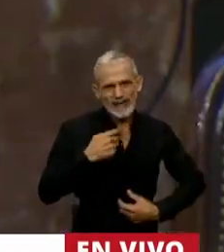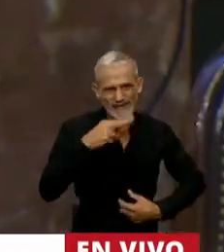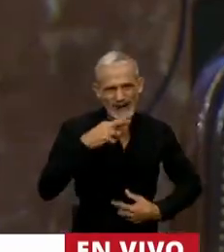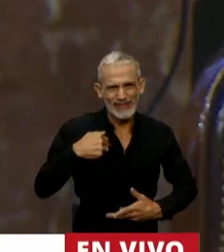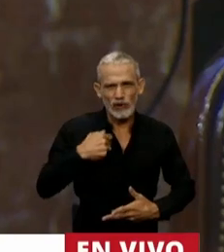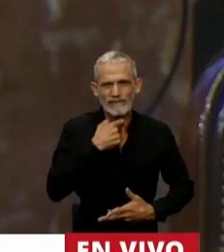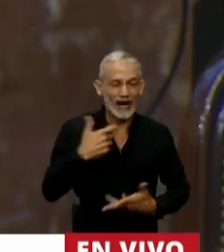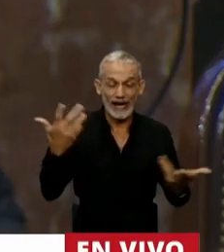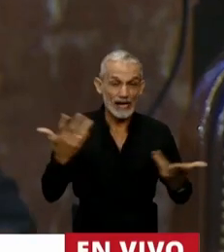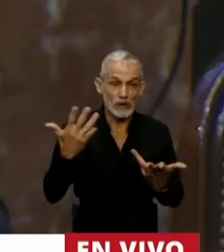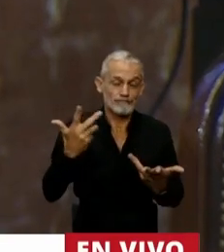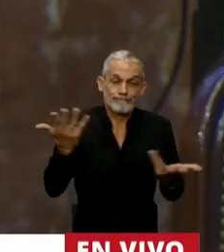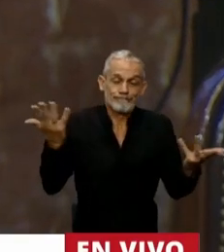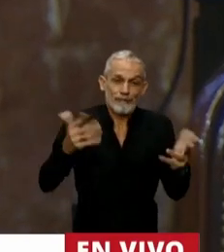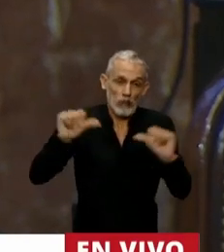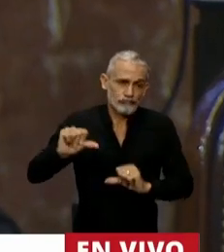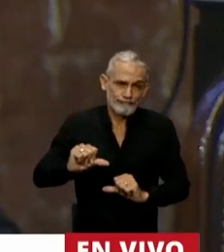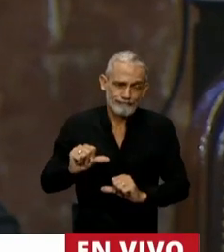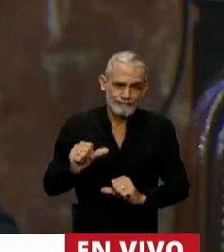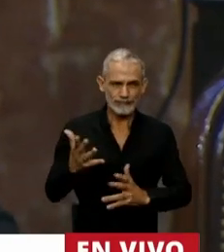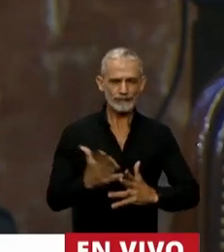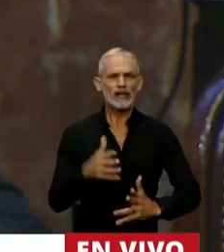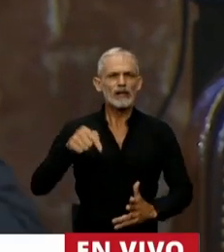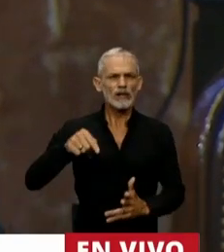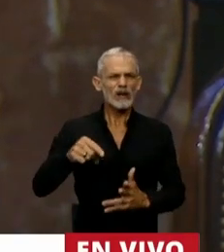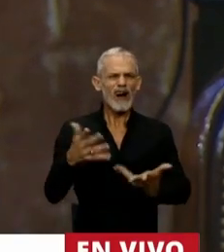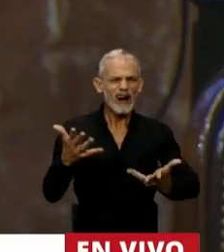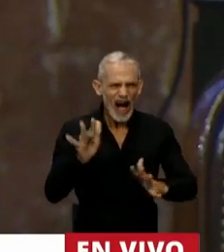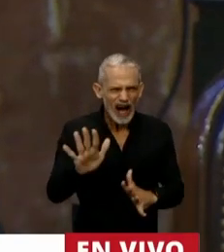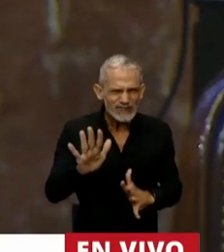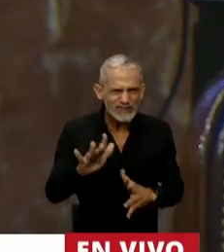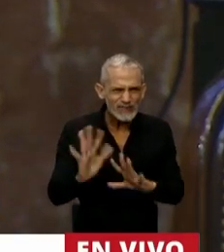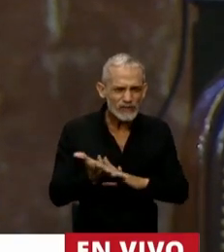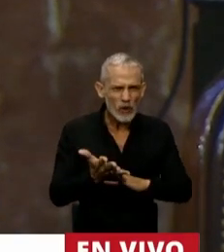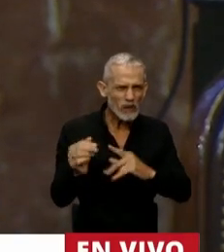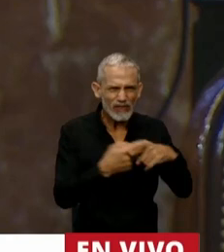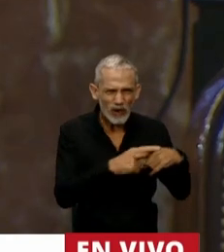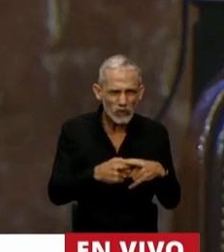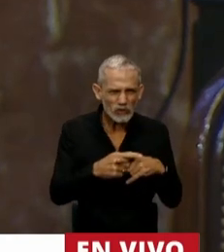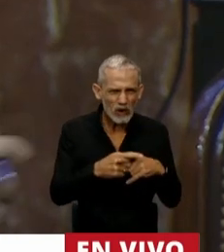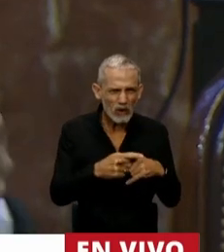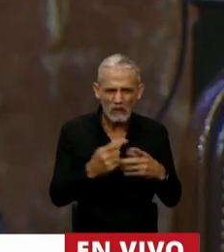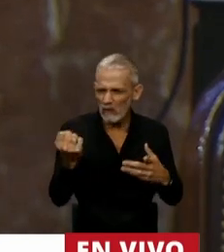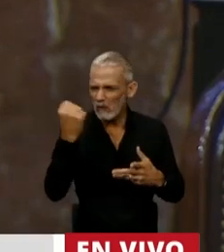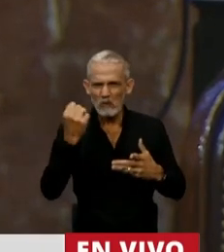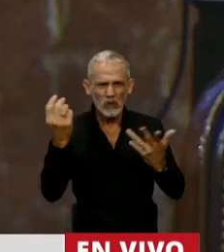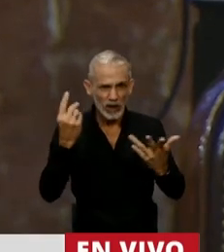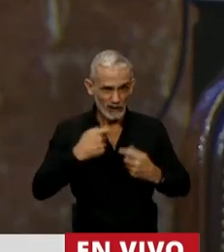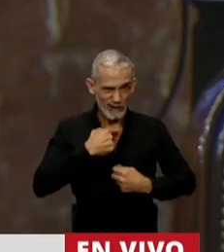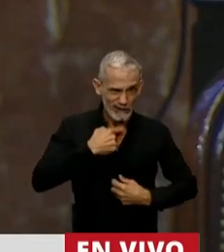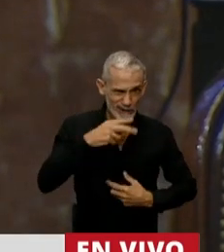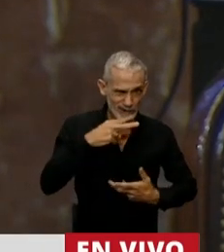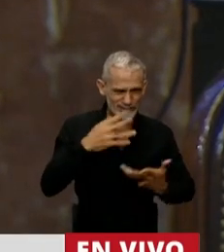inimaginable. Es una banalización verdaderamente de la discusión que nos estamos dando en este ámbito de la